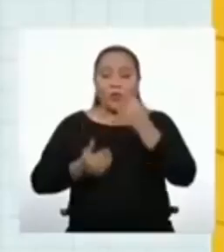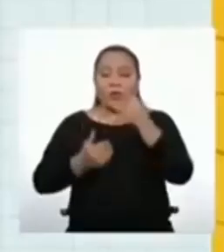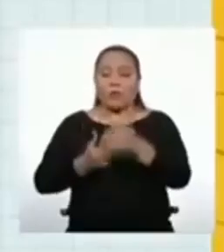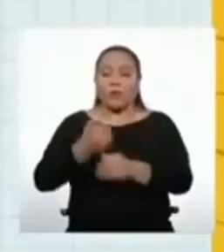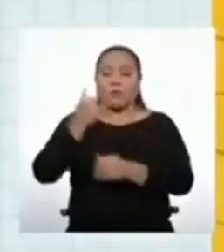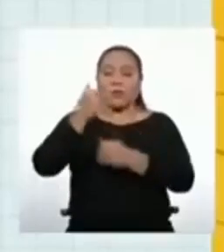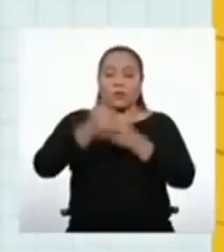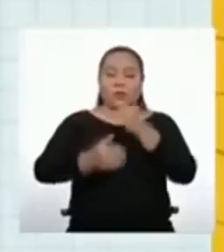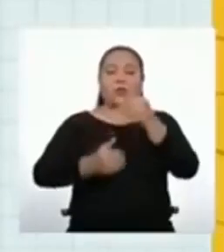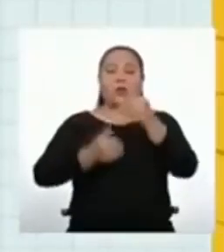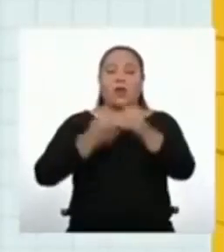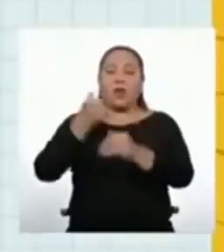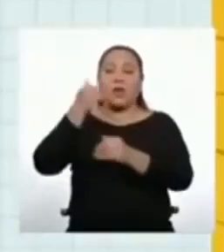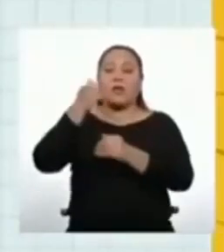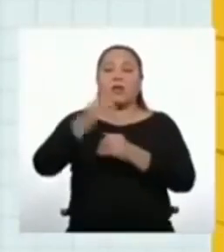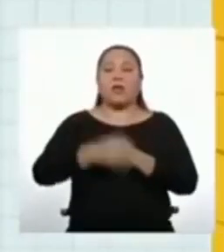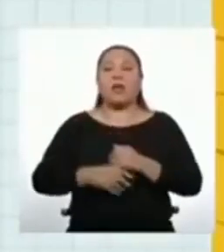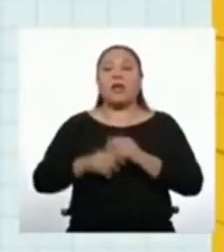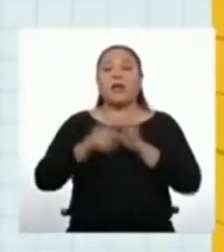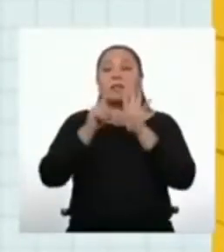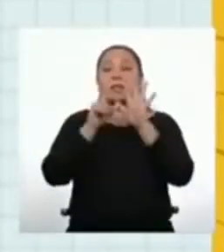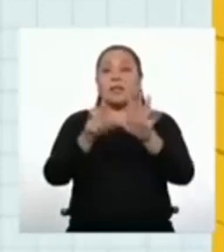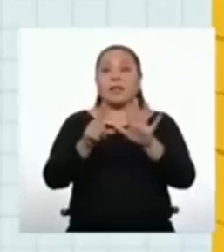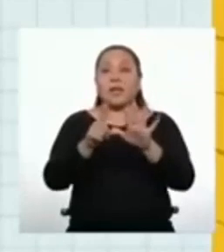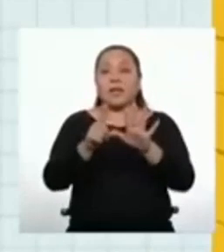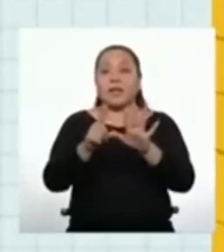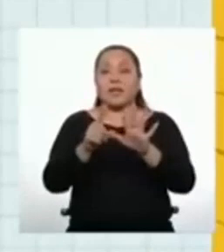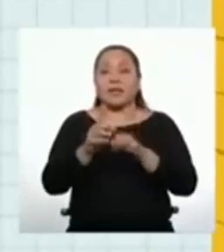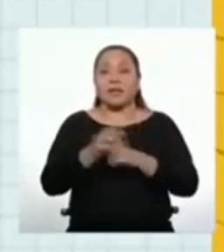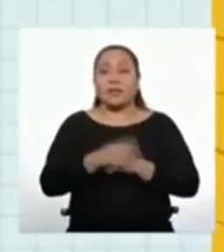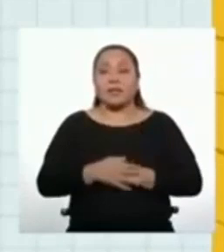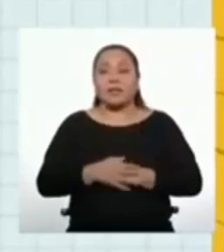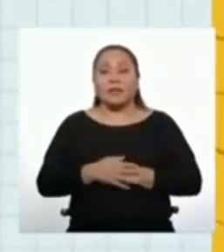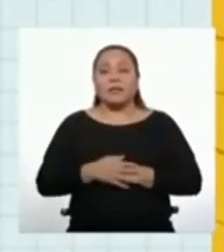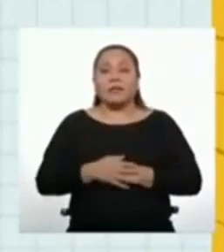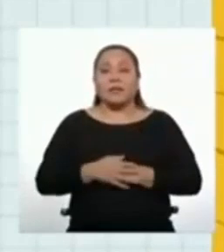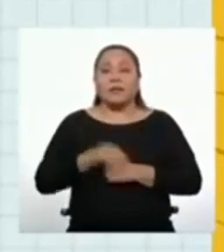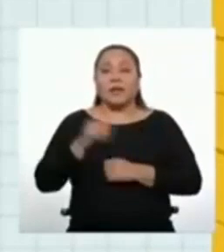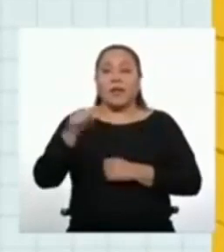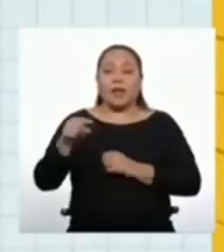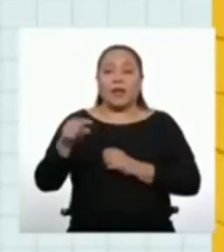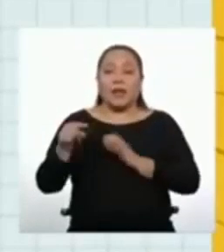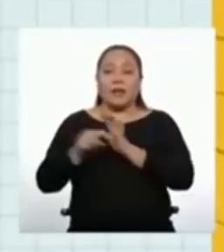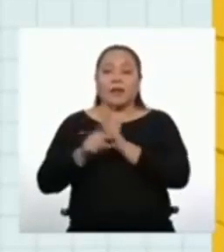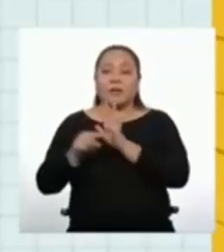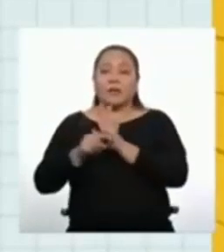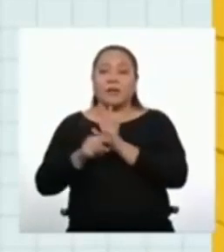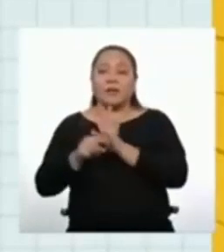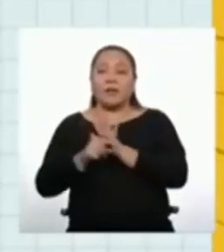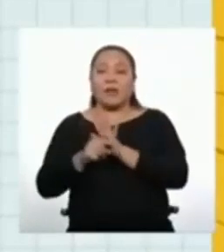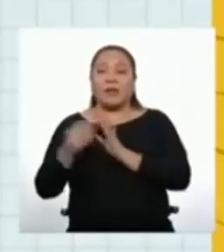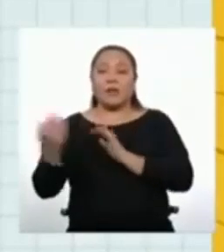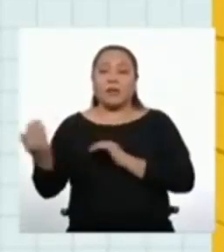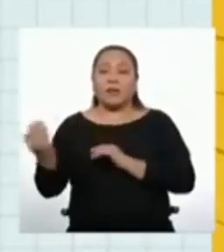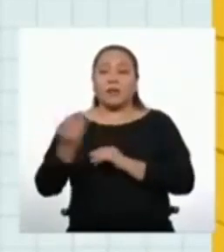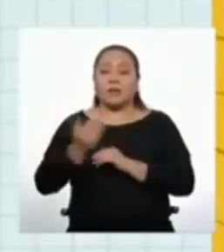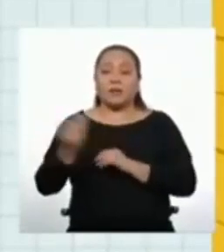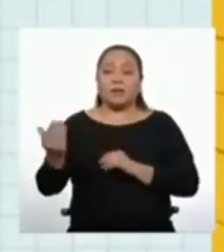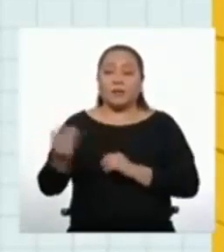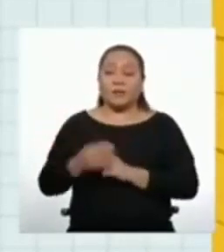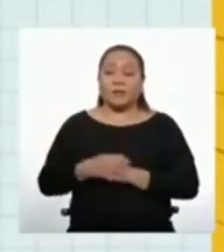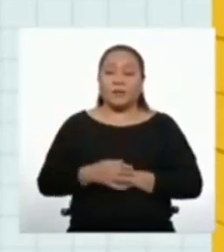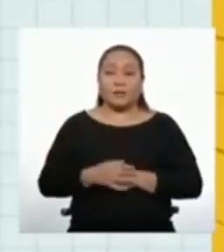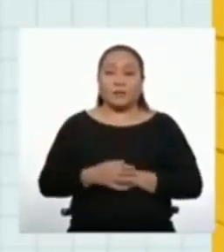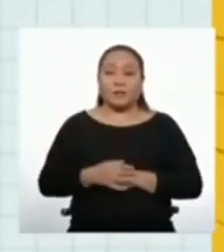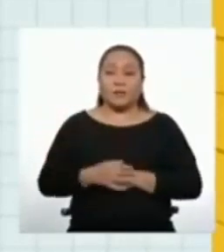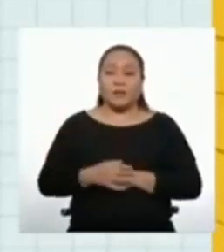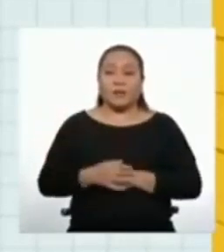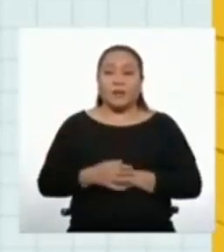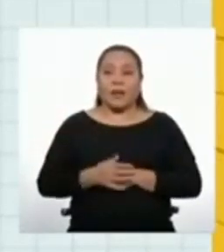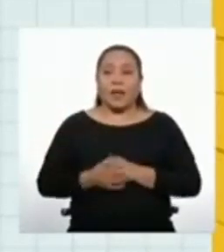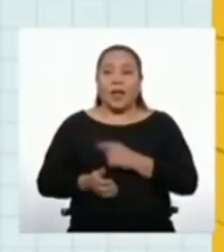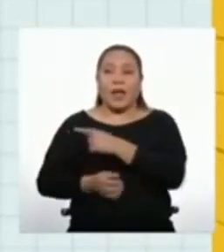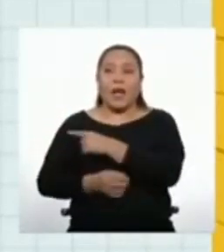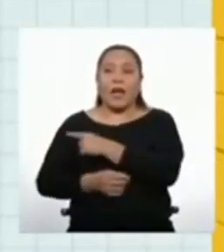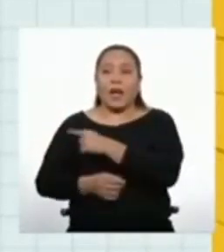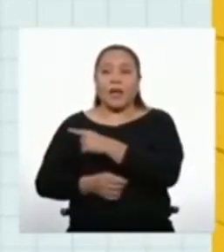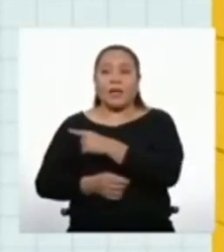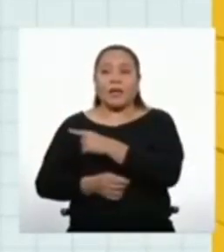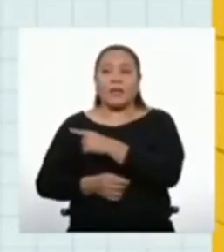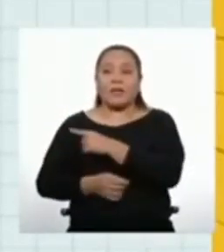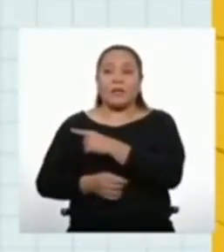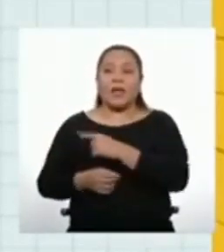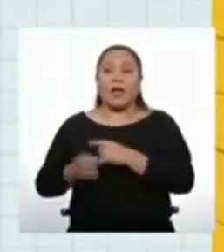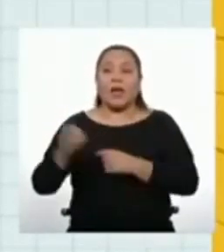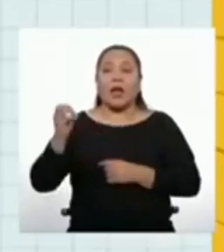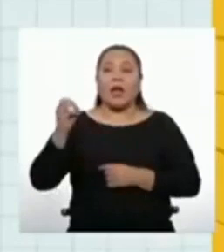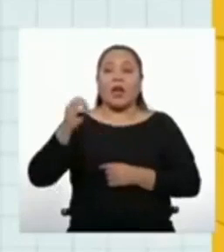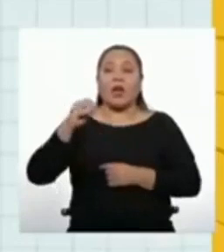progresión. Es el 6 la diferencia de las mascarillas confeccionadas en un día con la cantidad anterior. A esta constante